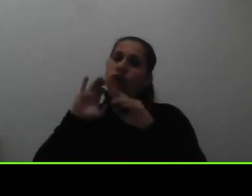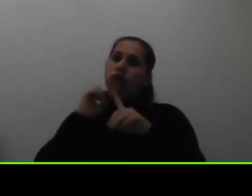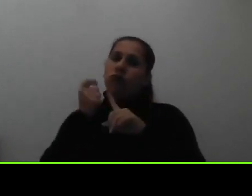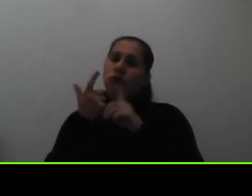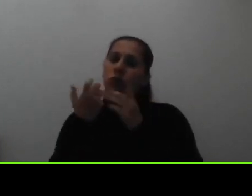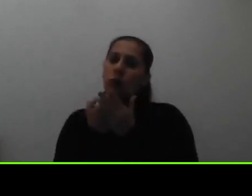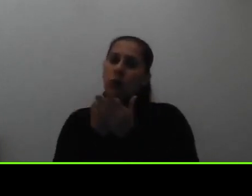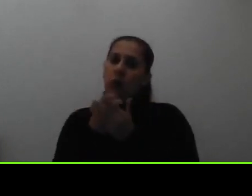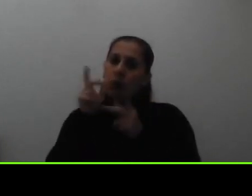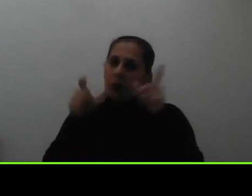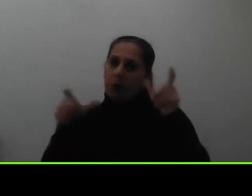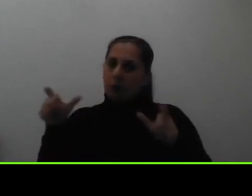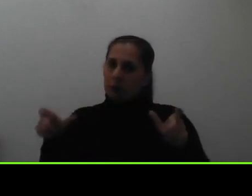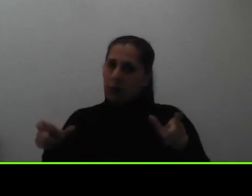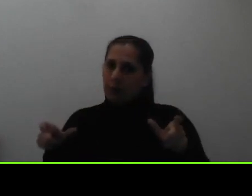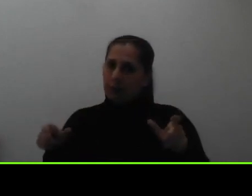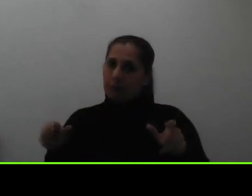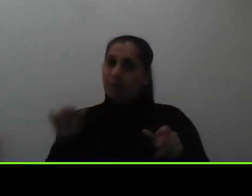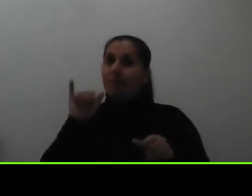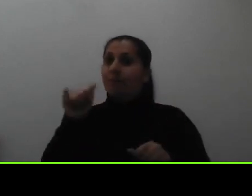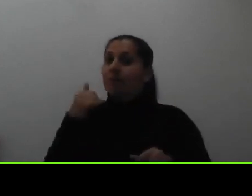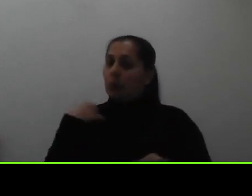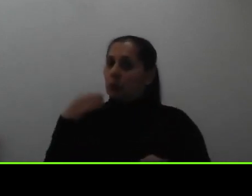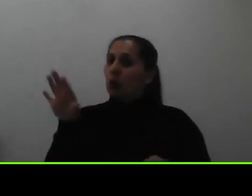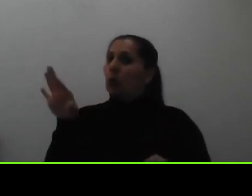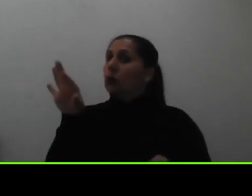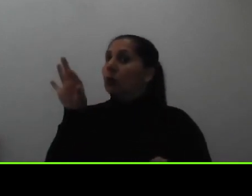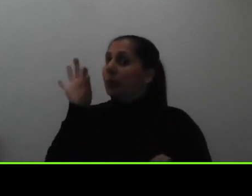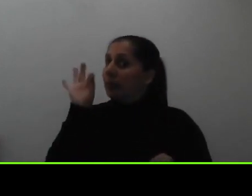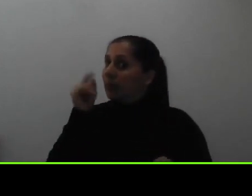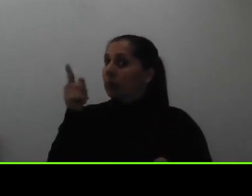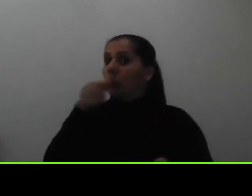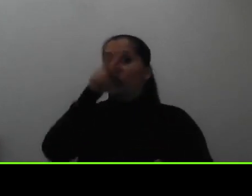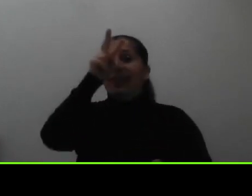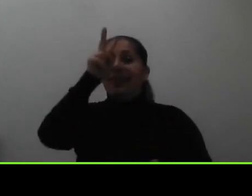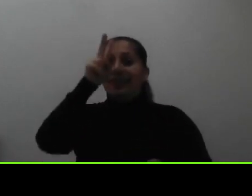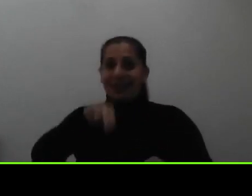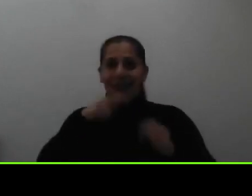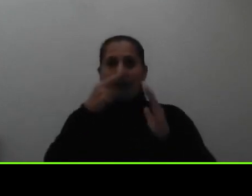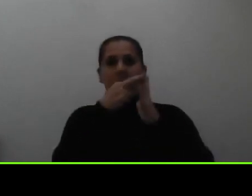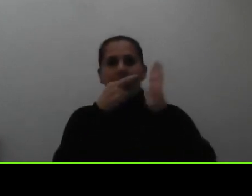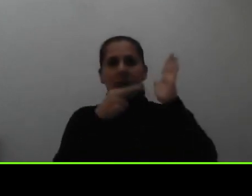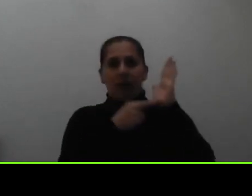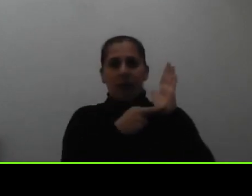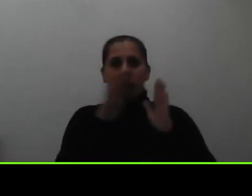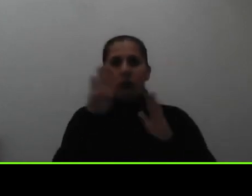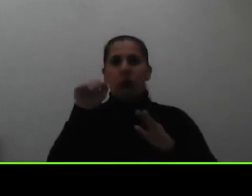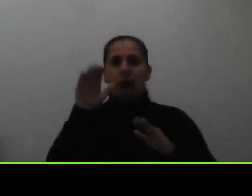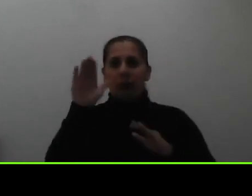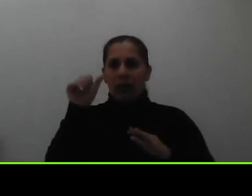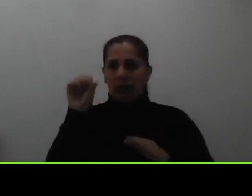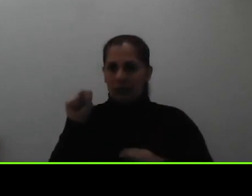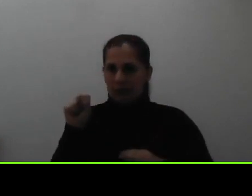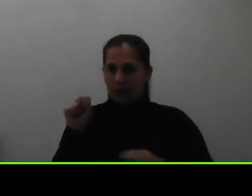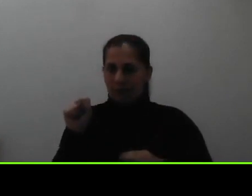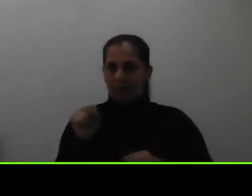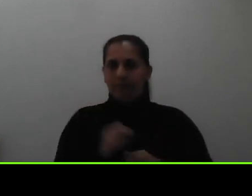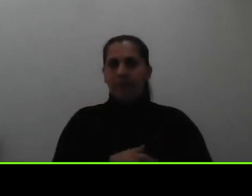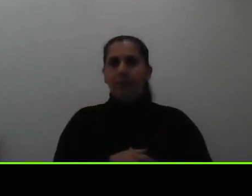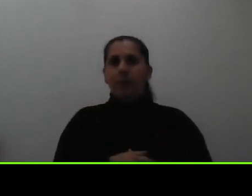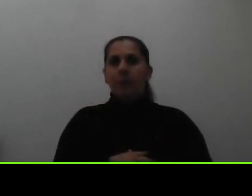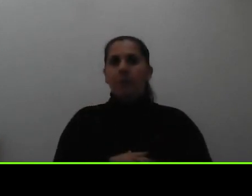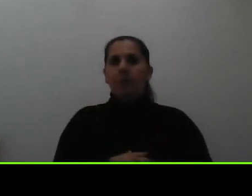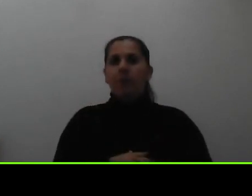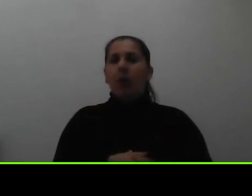persona por eso les invito otra vez a leer el reglamento becas recordar que vamos a ver una